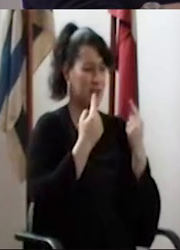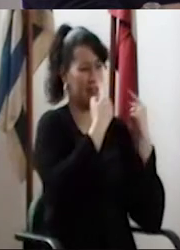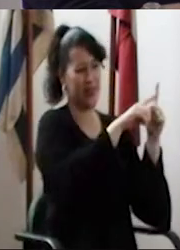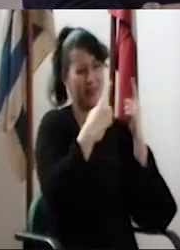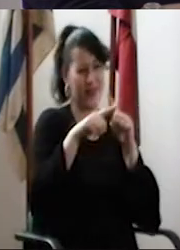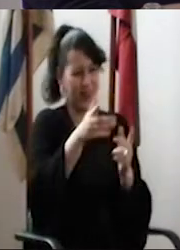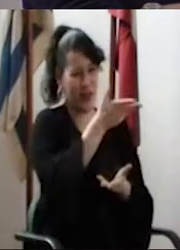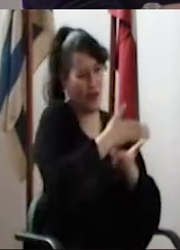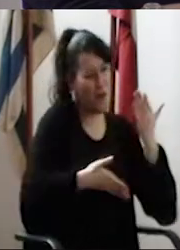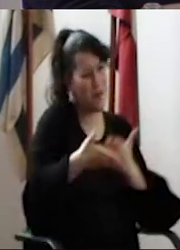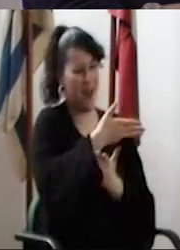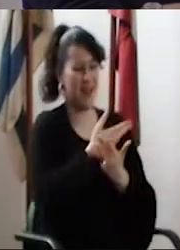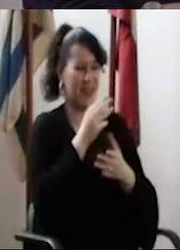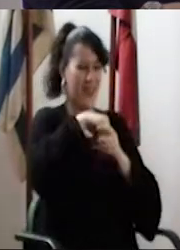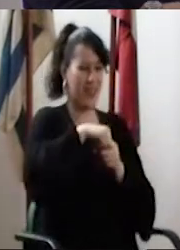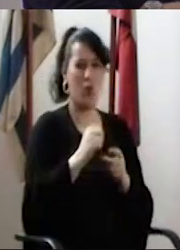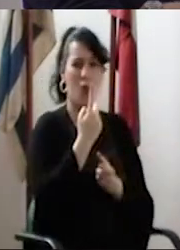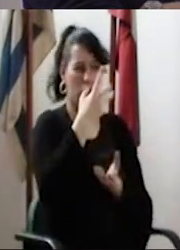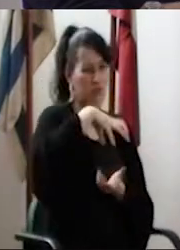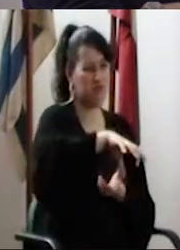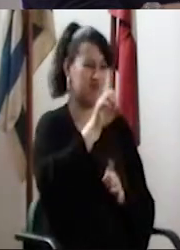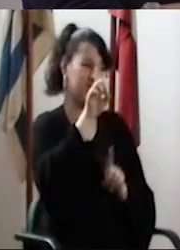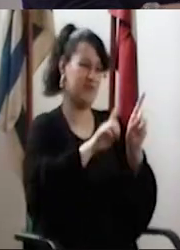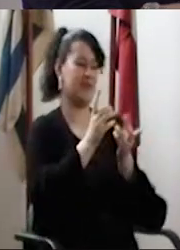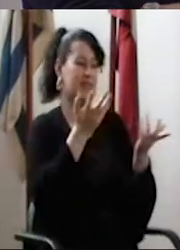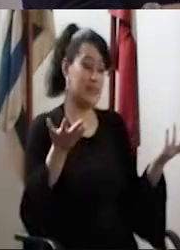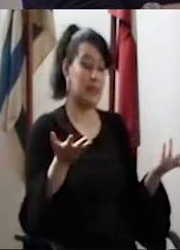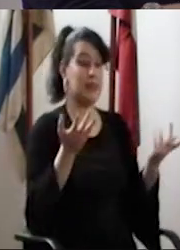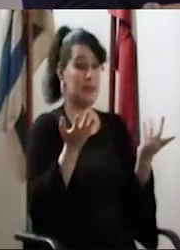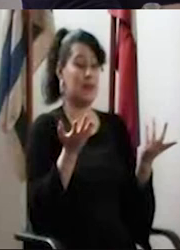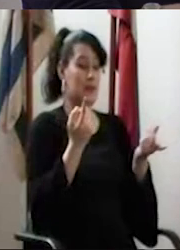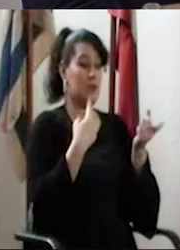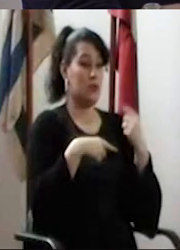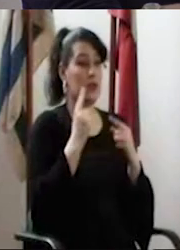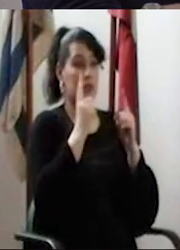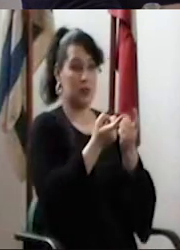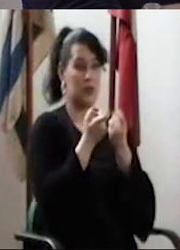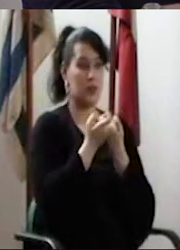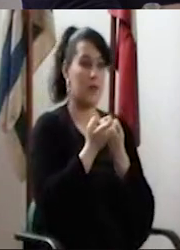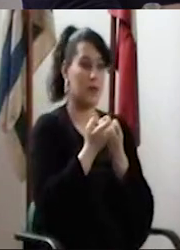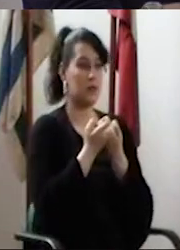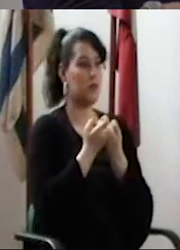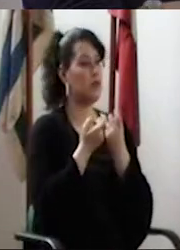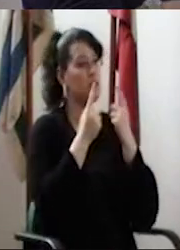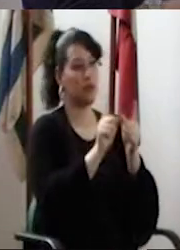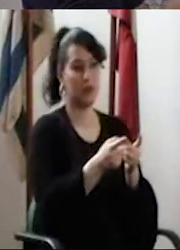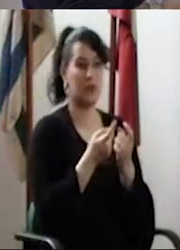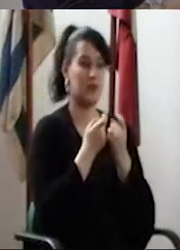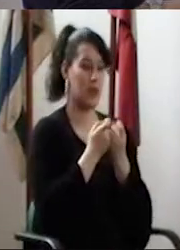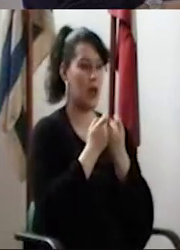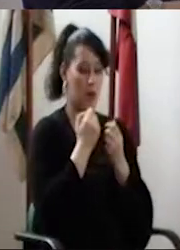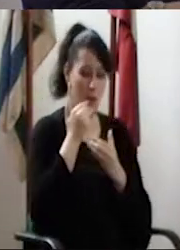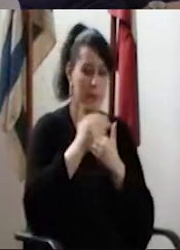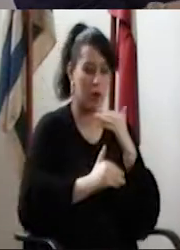conviven cosas muy distintas. Todo eso en Confira, pero también porque, bueno, necesitamos